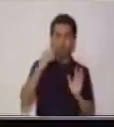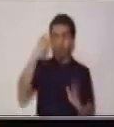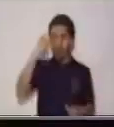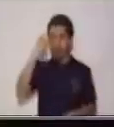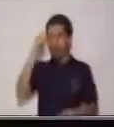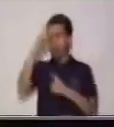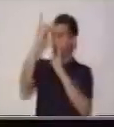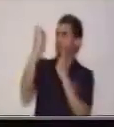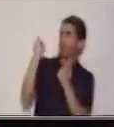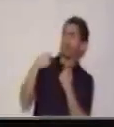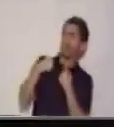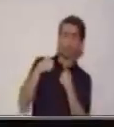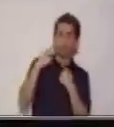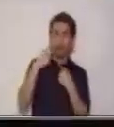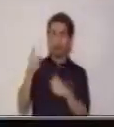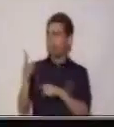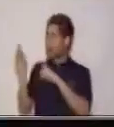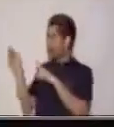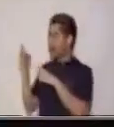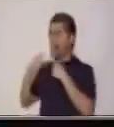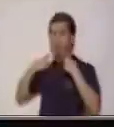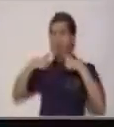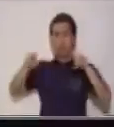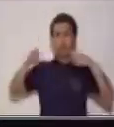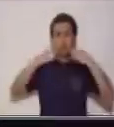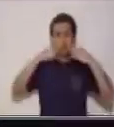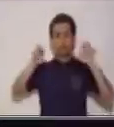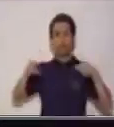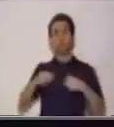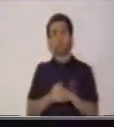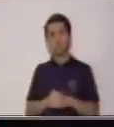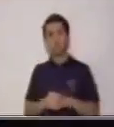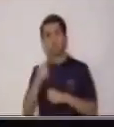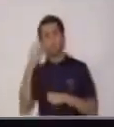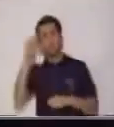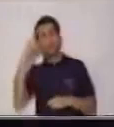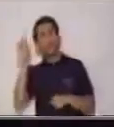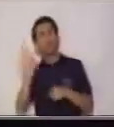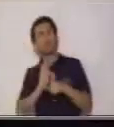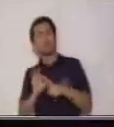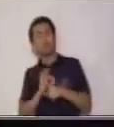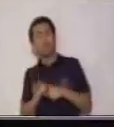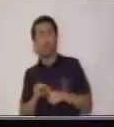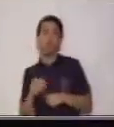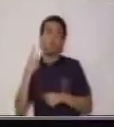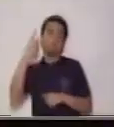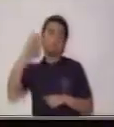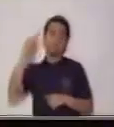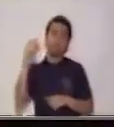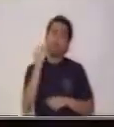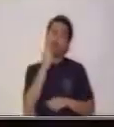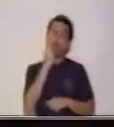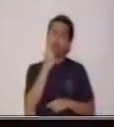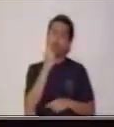analizar un anuncio publicitario. ¿Para qué sirve el producto o servicio? Pues para comer, ¿verdad?